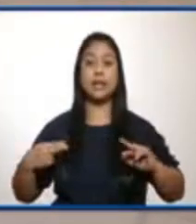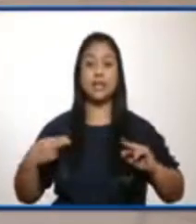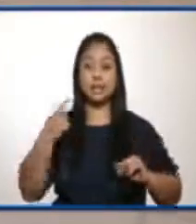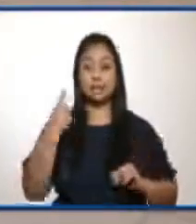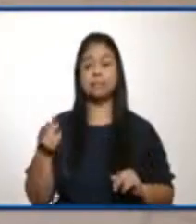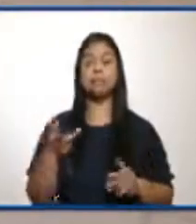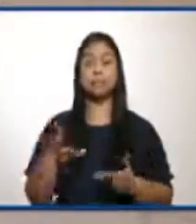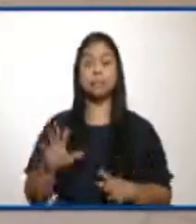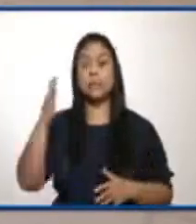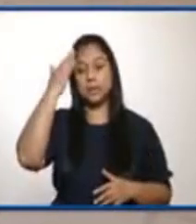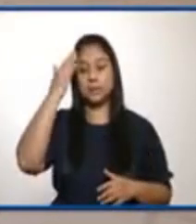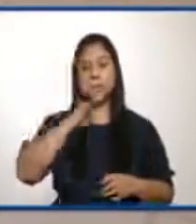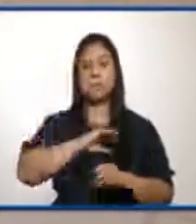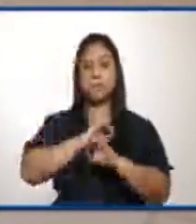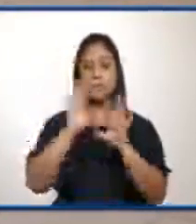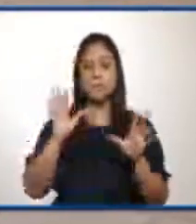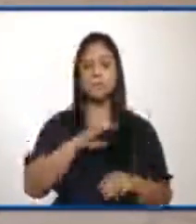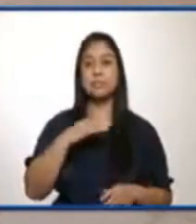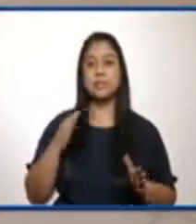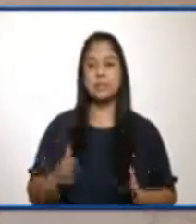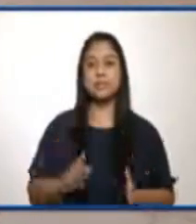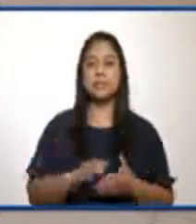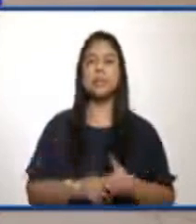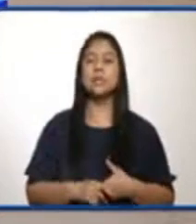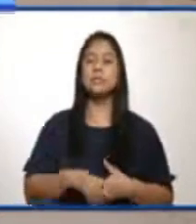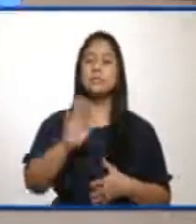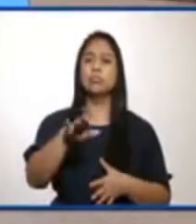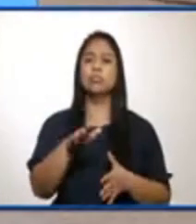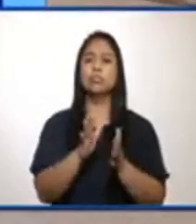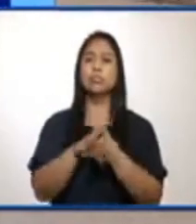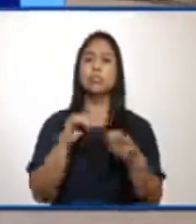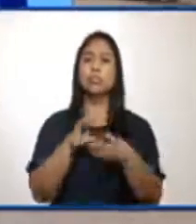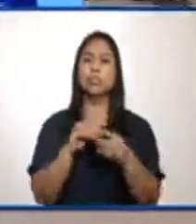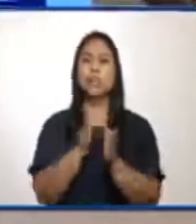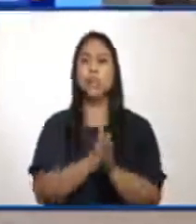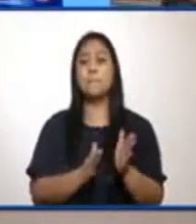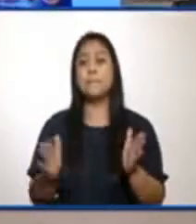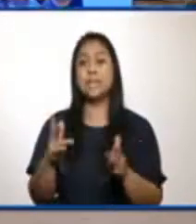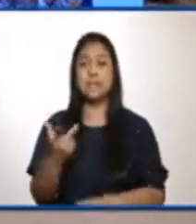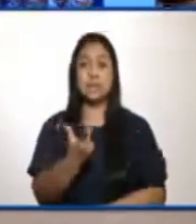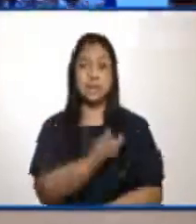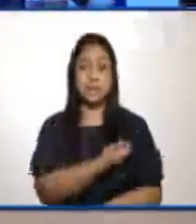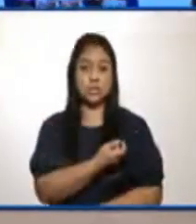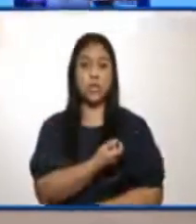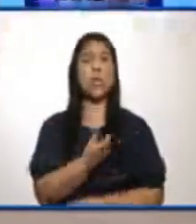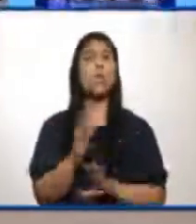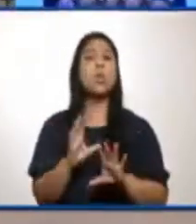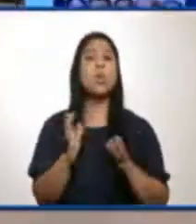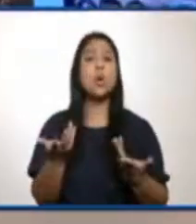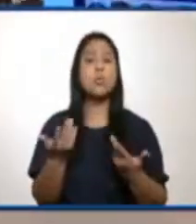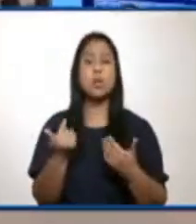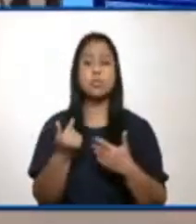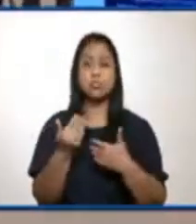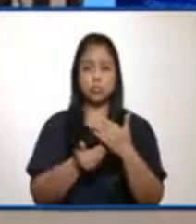Ministra, ministros, buenos días. En un primer punto, si nos pudiera comentar respecto al plan de vacunación, en qué momento o cómo están contempladas las